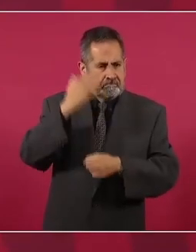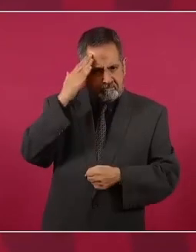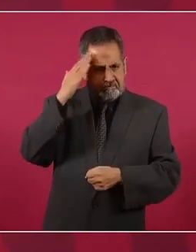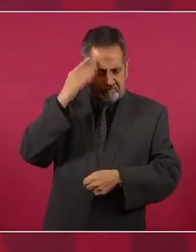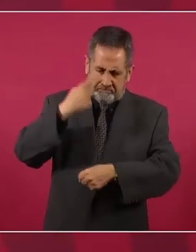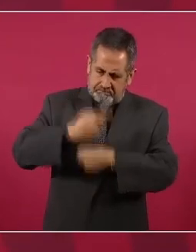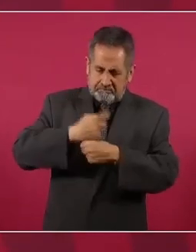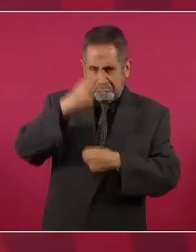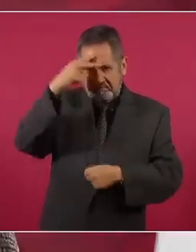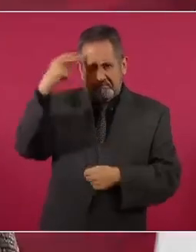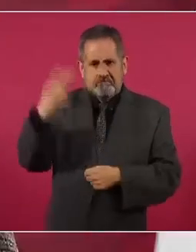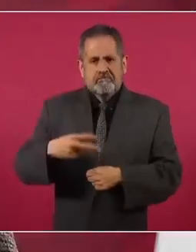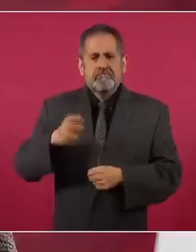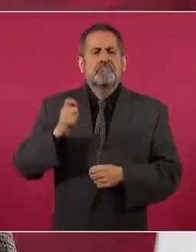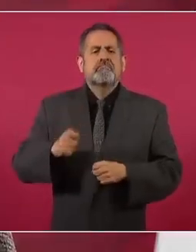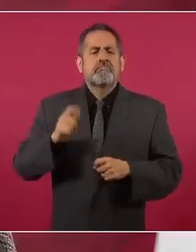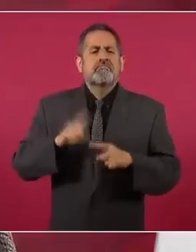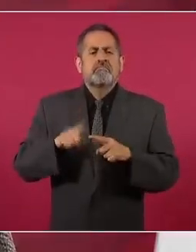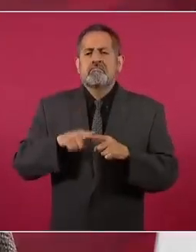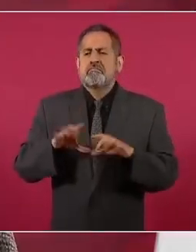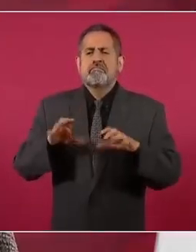entre los países